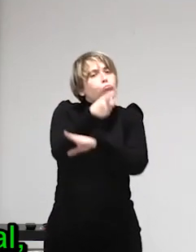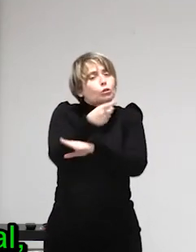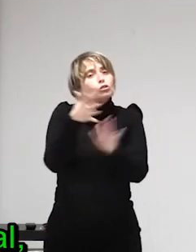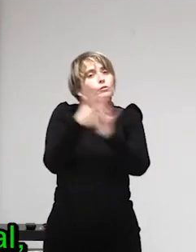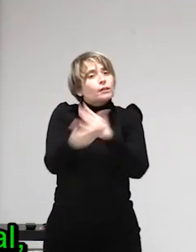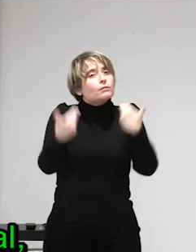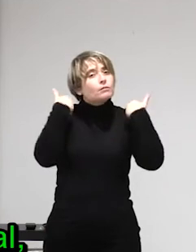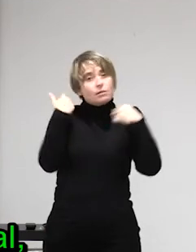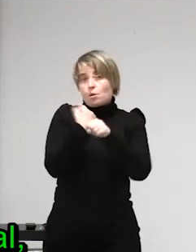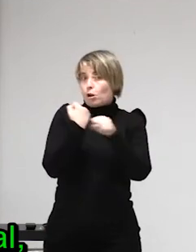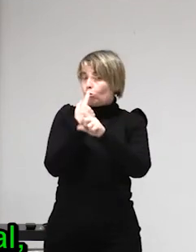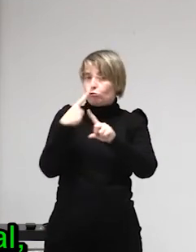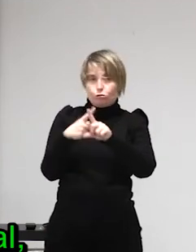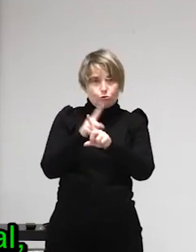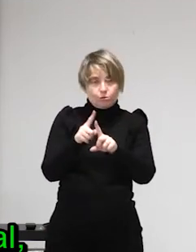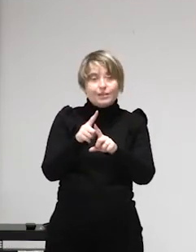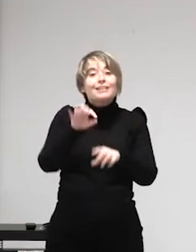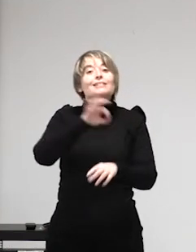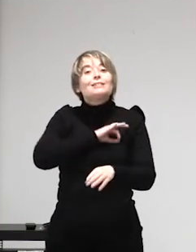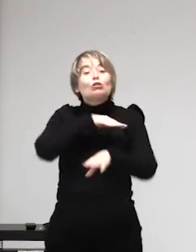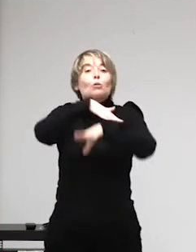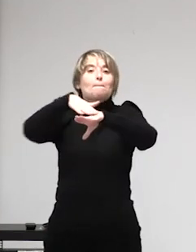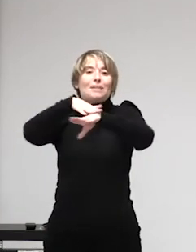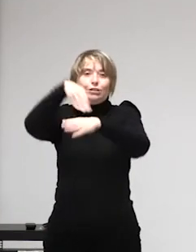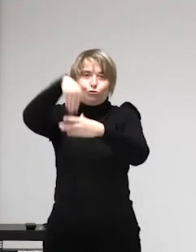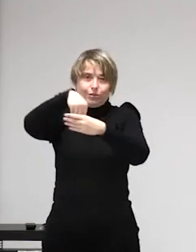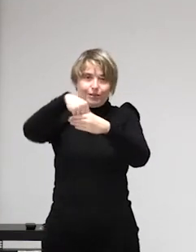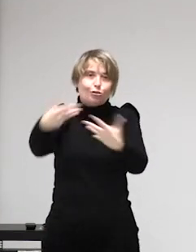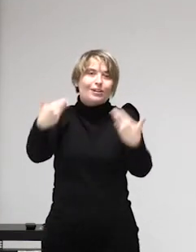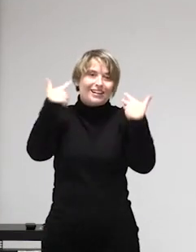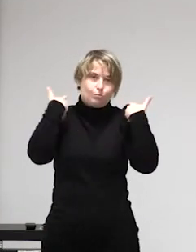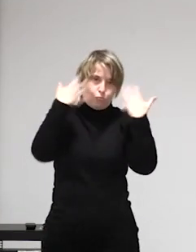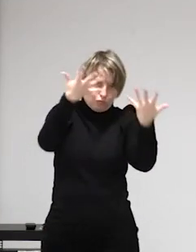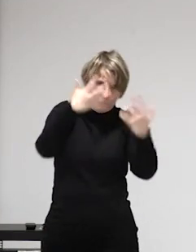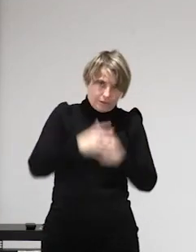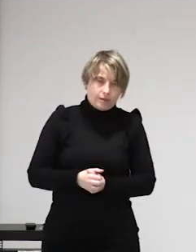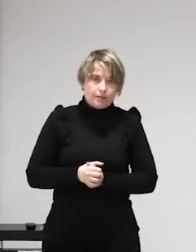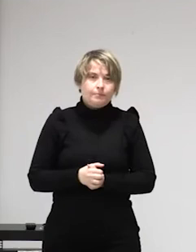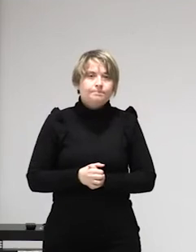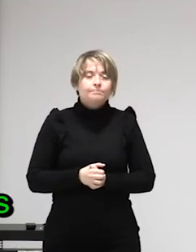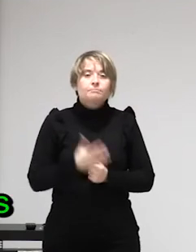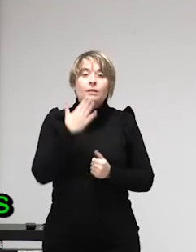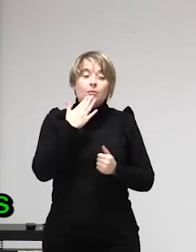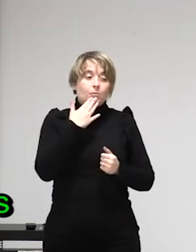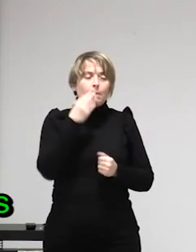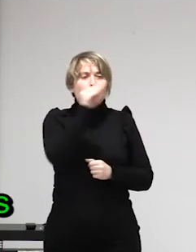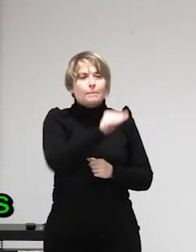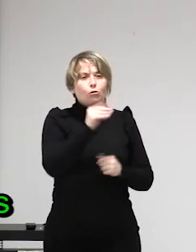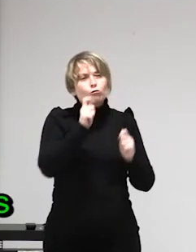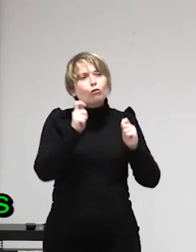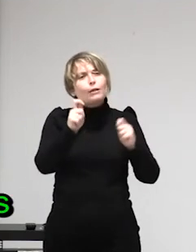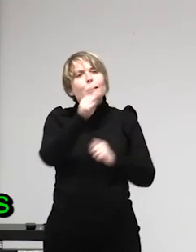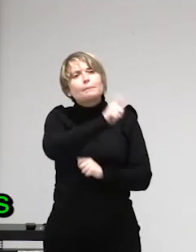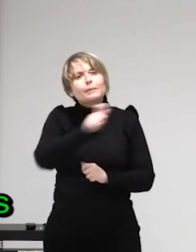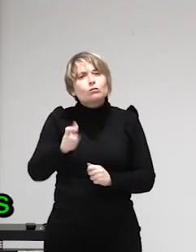que ha estado engrosando esa organización criminal Human Rights Watch dice que no se sabe donde va a parar cuando tendría que